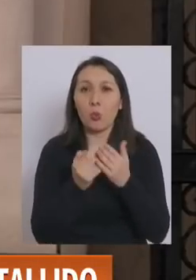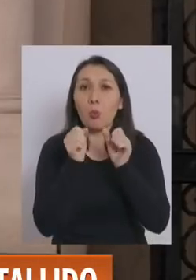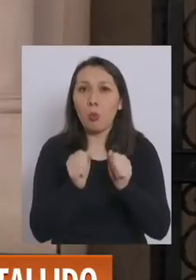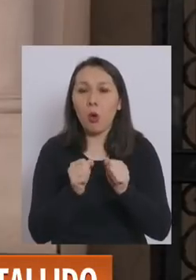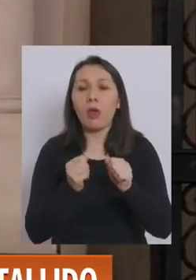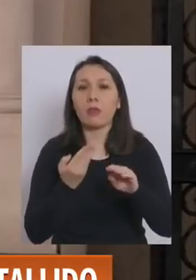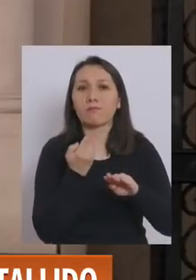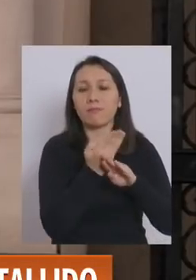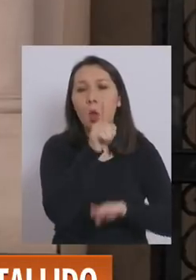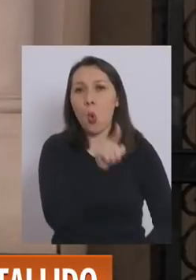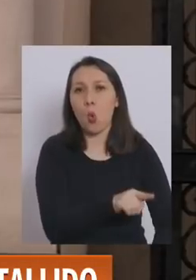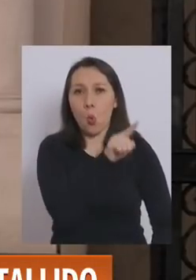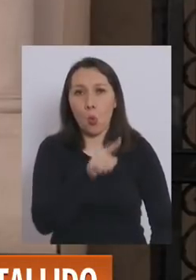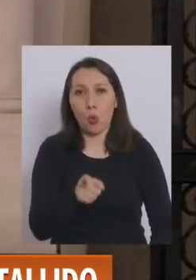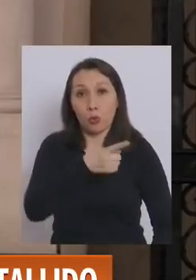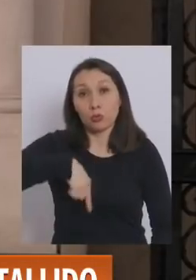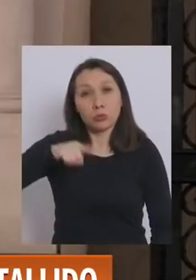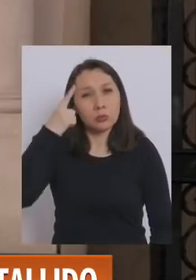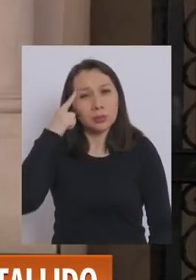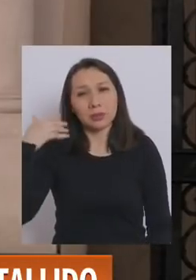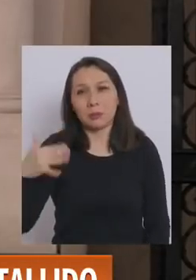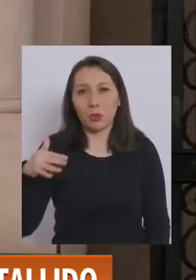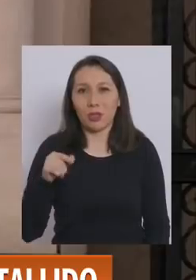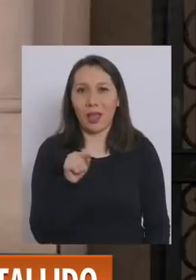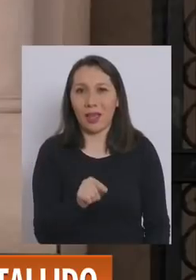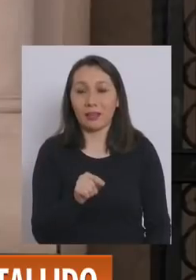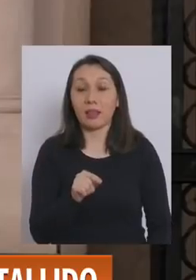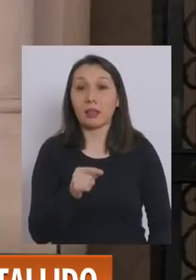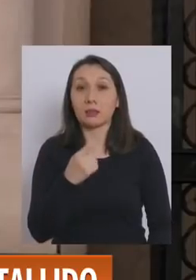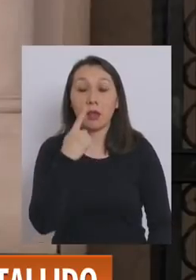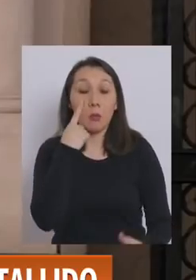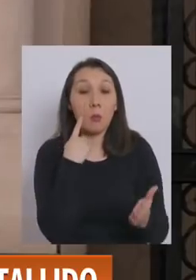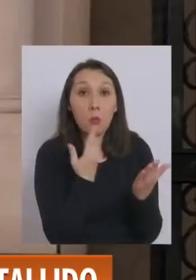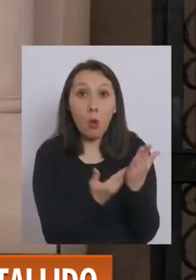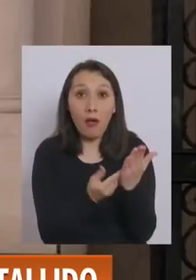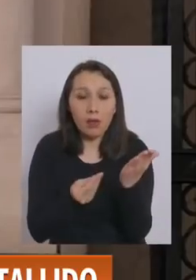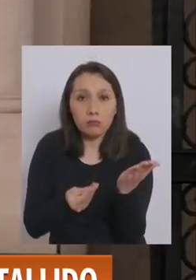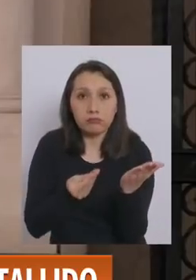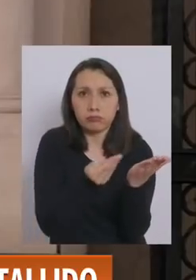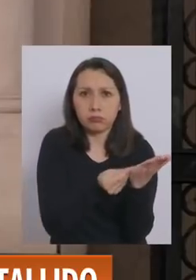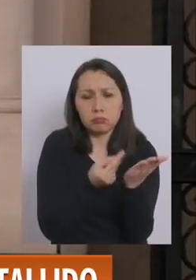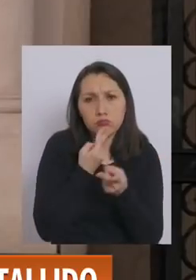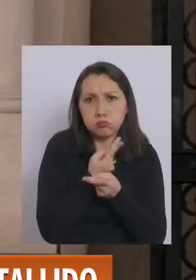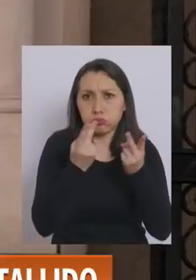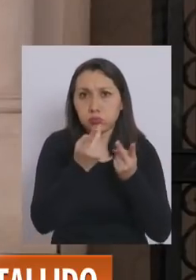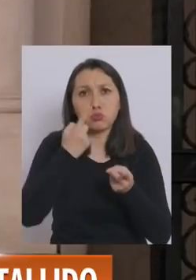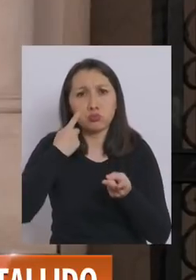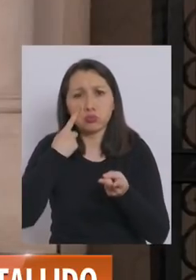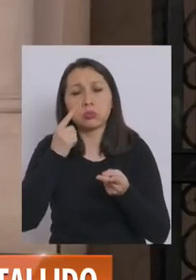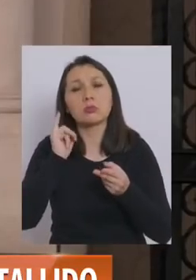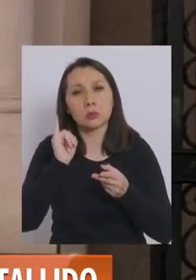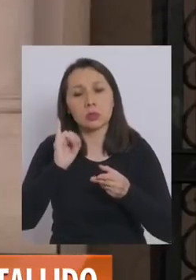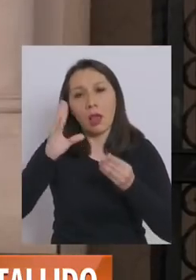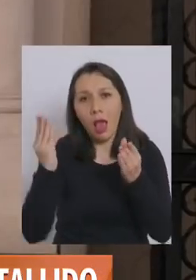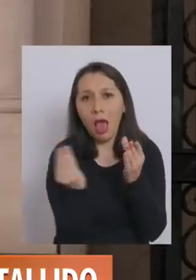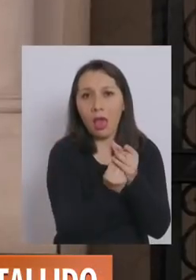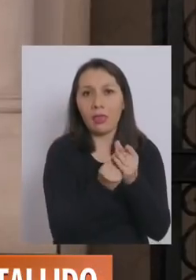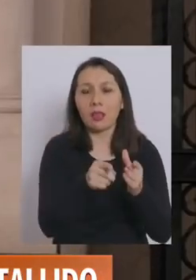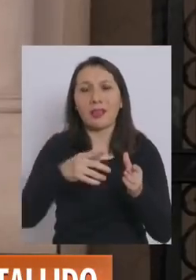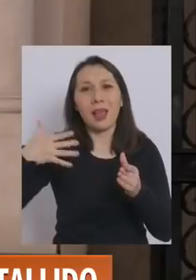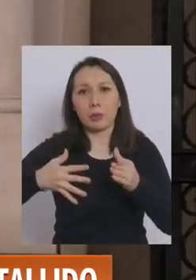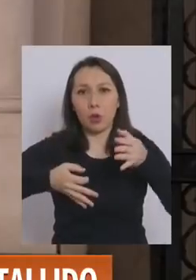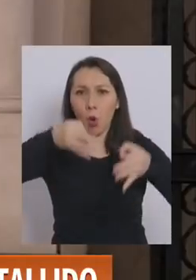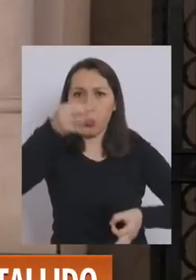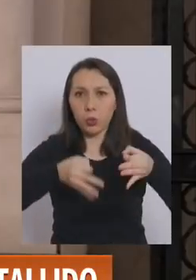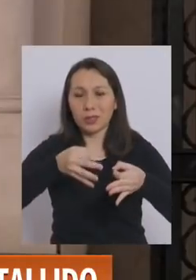poder recurrir de nulidad. Nosotros creemos que es importante que esa prueba, que fue conocida además, sí sea parte esencial del